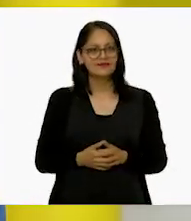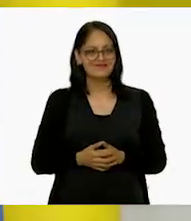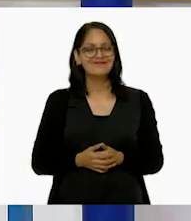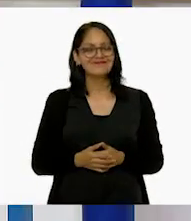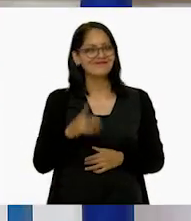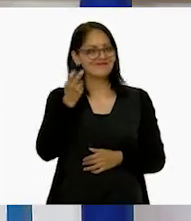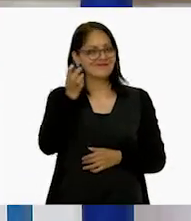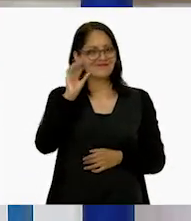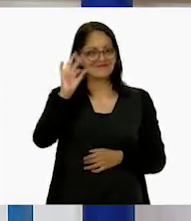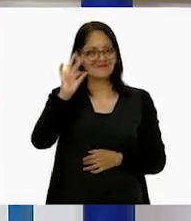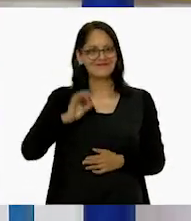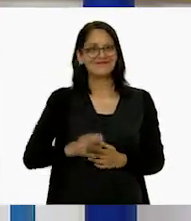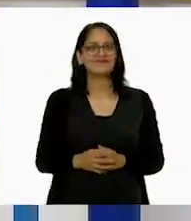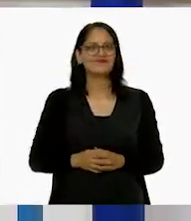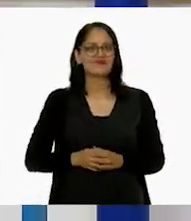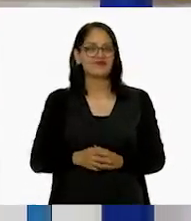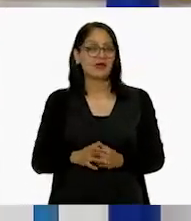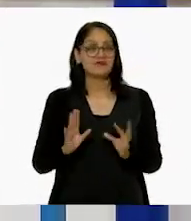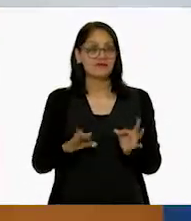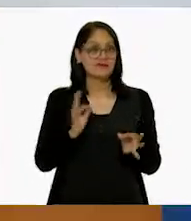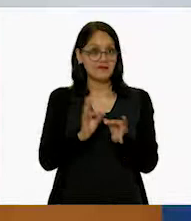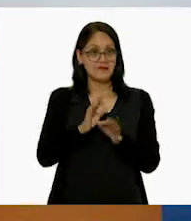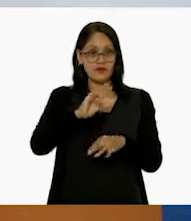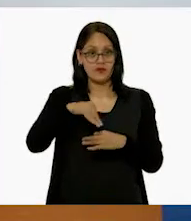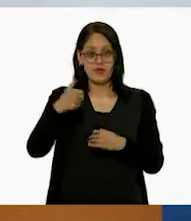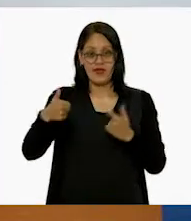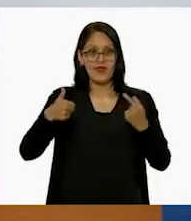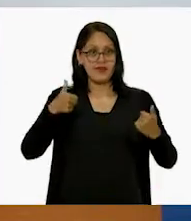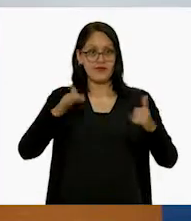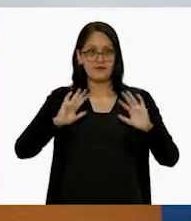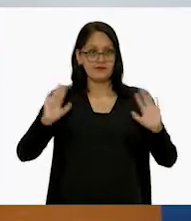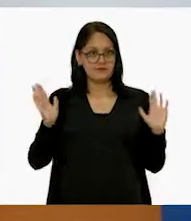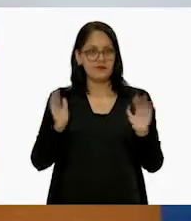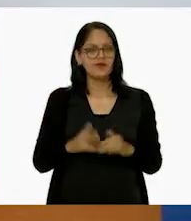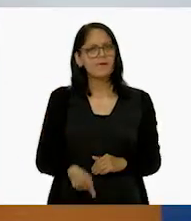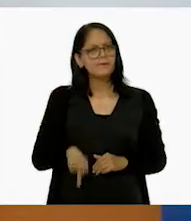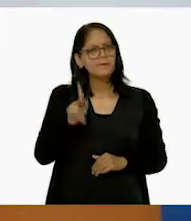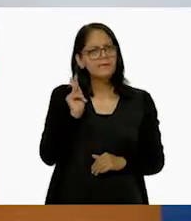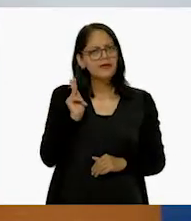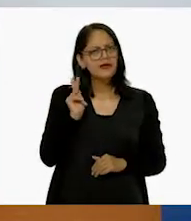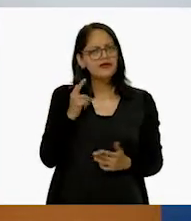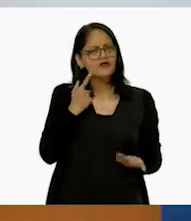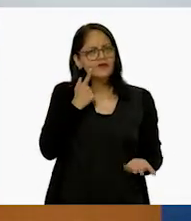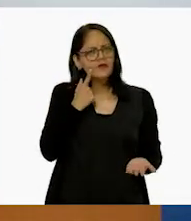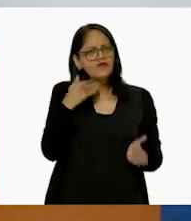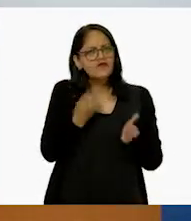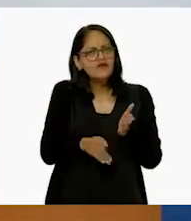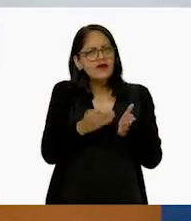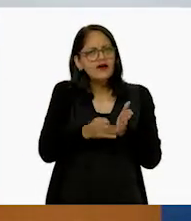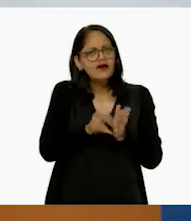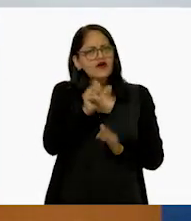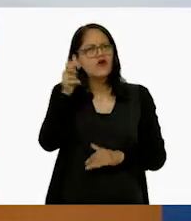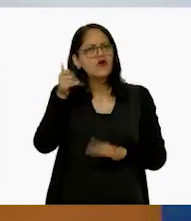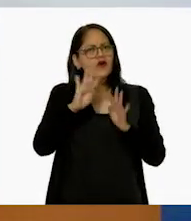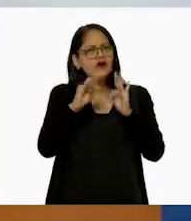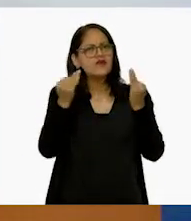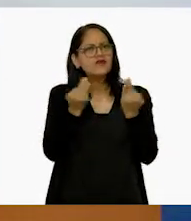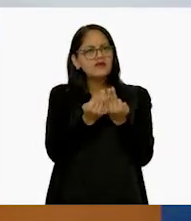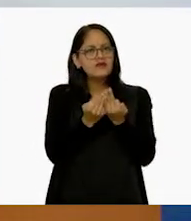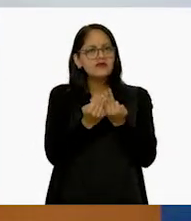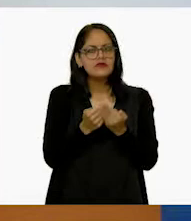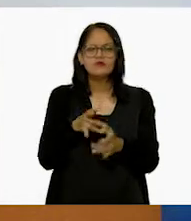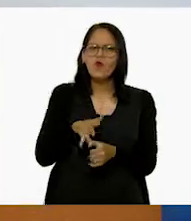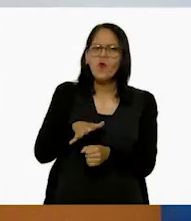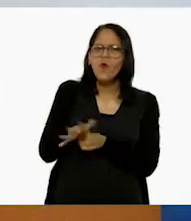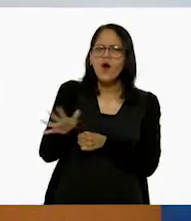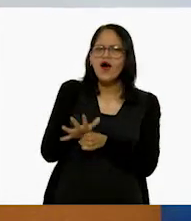Excelente. Excelente. Entonces ya cada quien hizo uno. Pero, ¿nos falta todavía una figura? ¿Cuál?